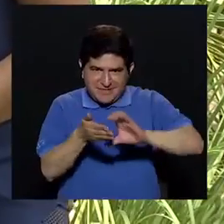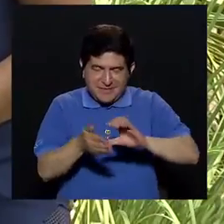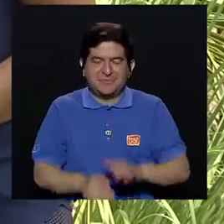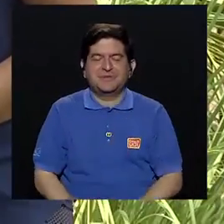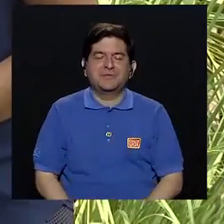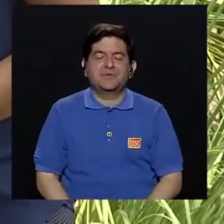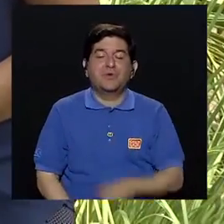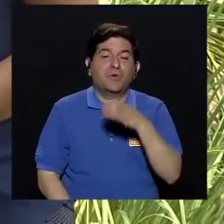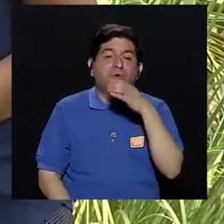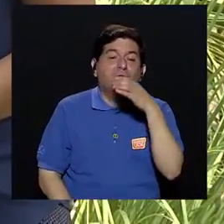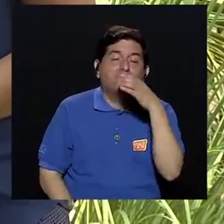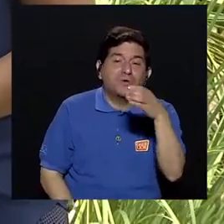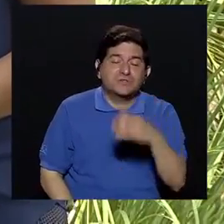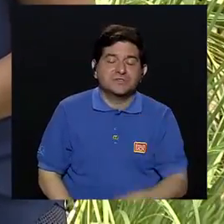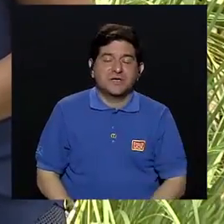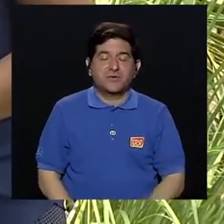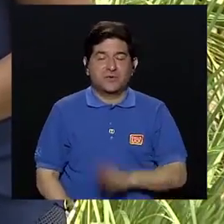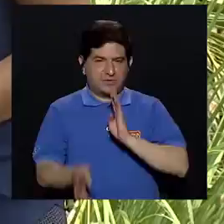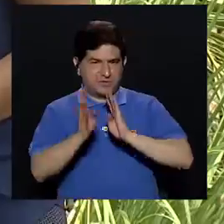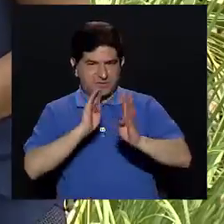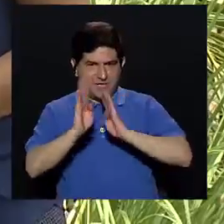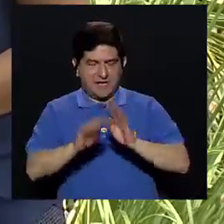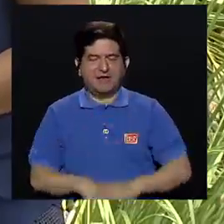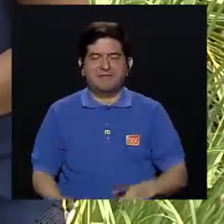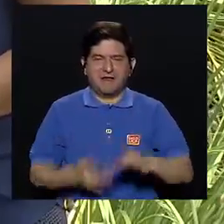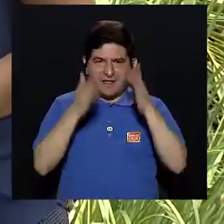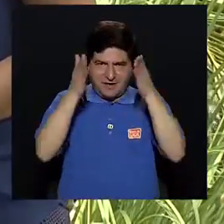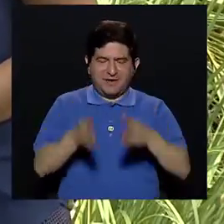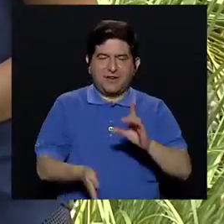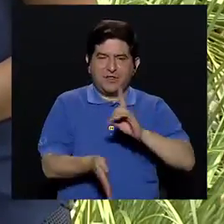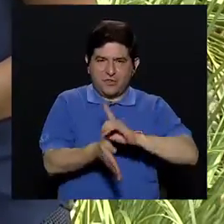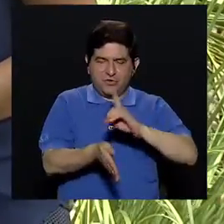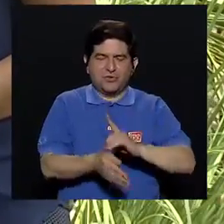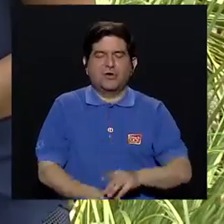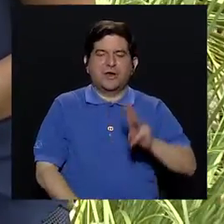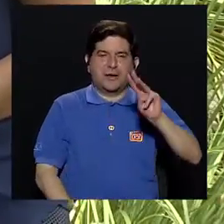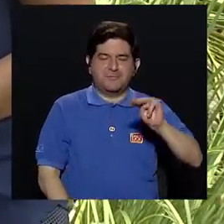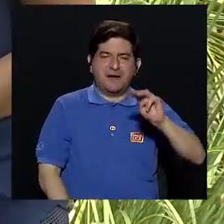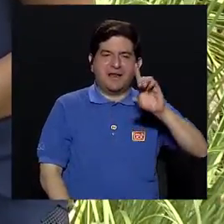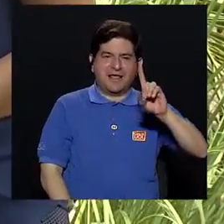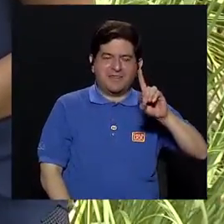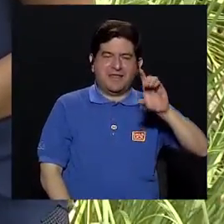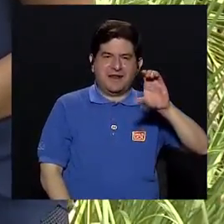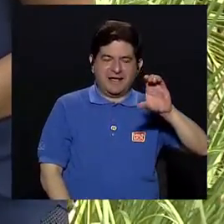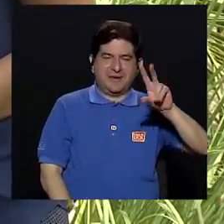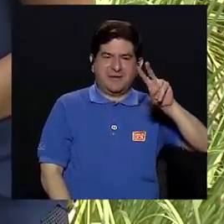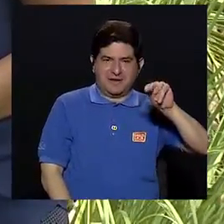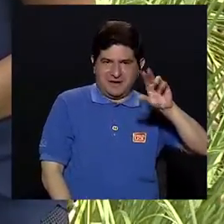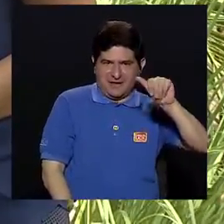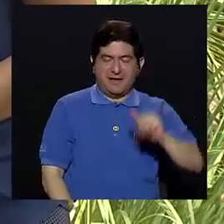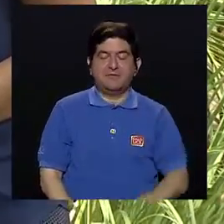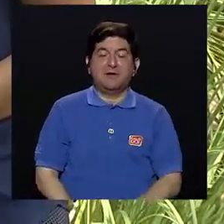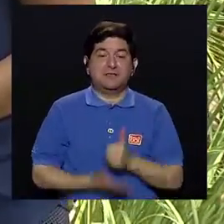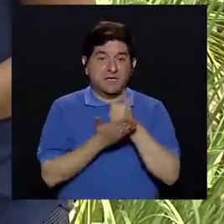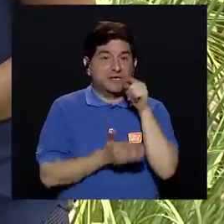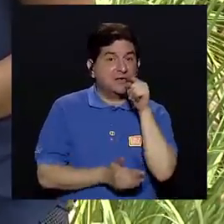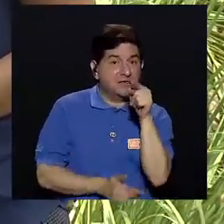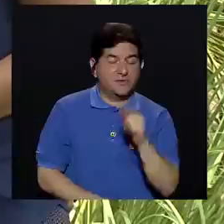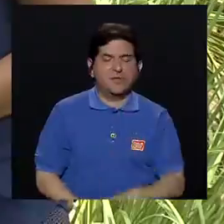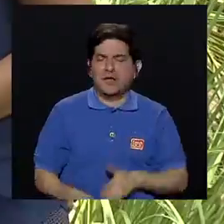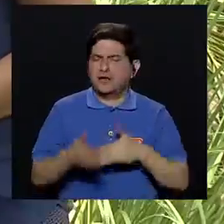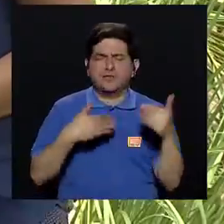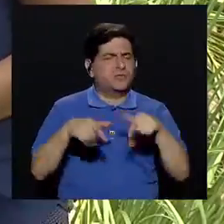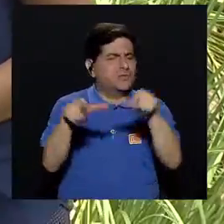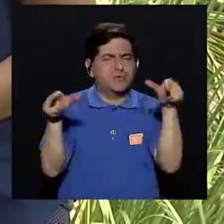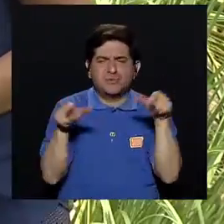este capítulo del día de hoy esperamos que las recomendaciones y la conversación que tuvimos con la especialista la doctora María del Carmen Navas Aparicio haya sido de